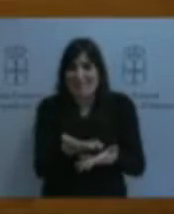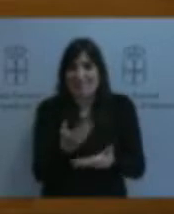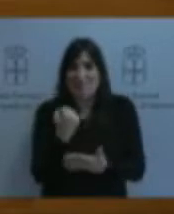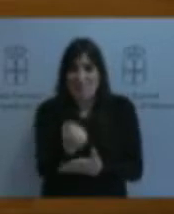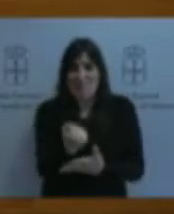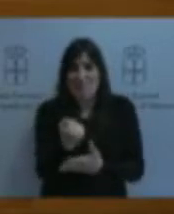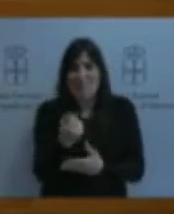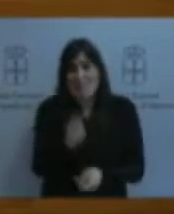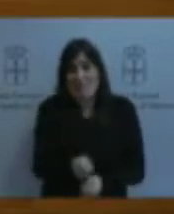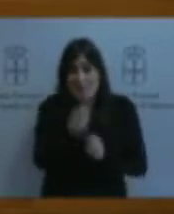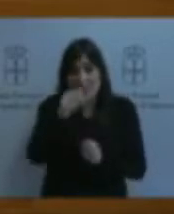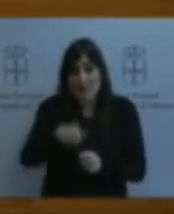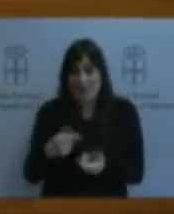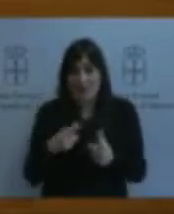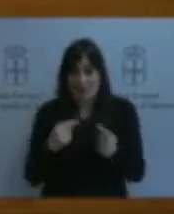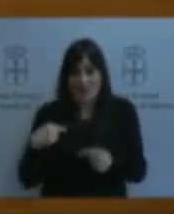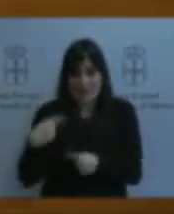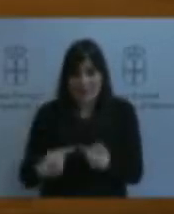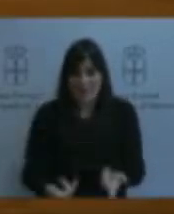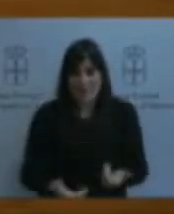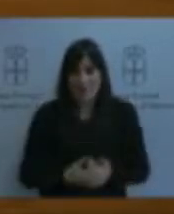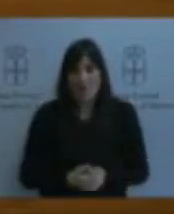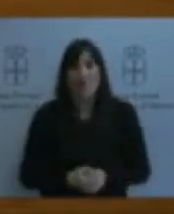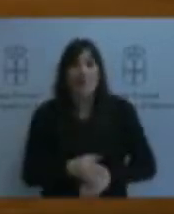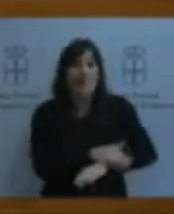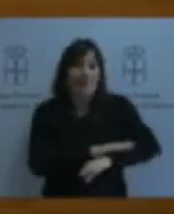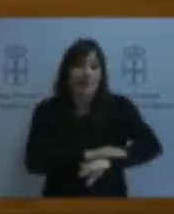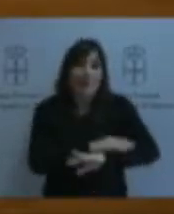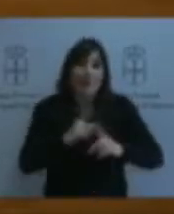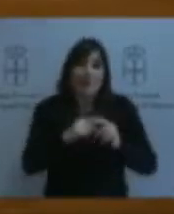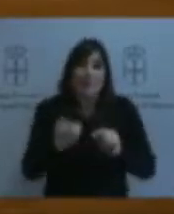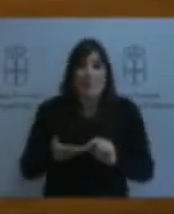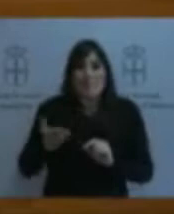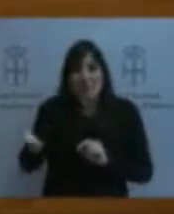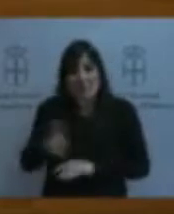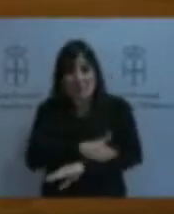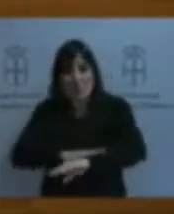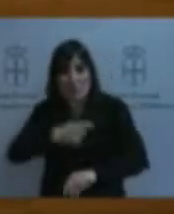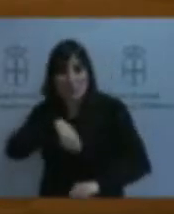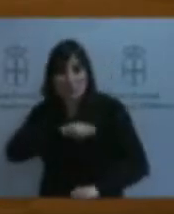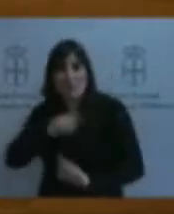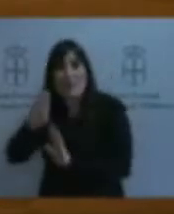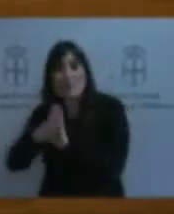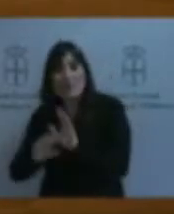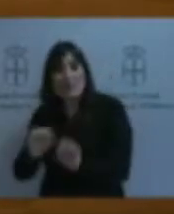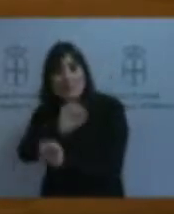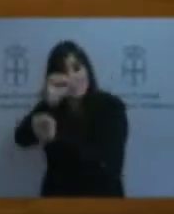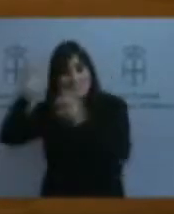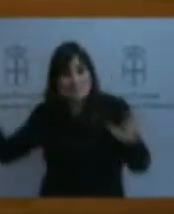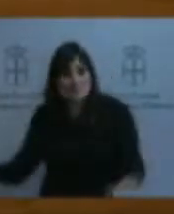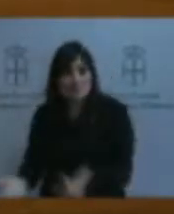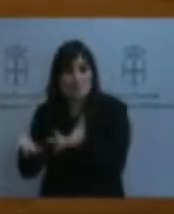decimos que el Gobierno asturiano tiene que instar al Gobierno español a adoptar medidas de protección, promoción e incentivación de la pesca artesanal,